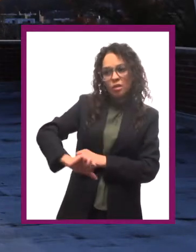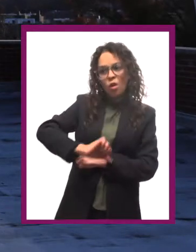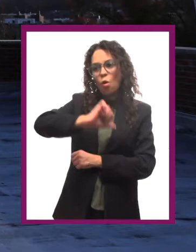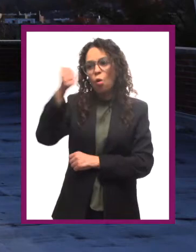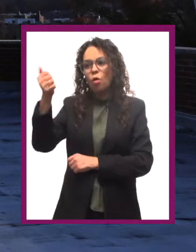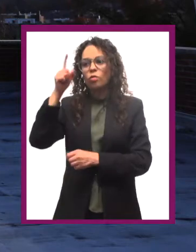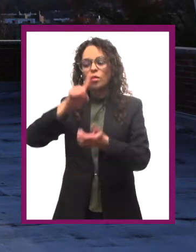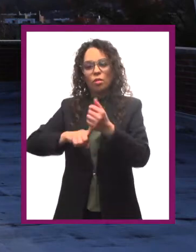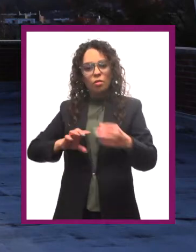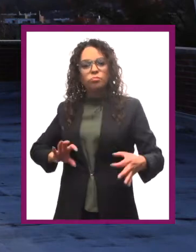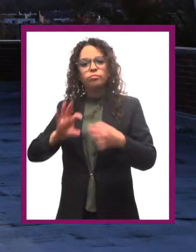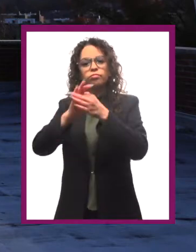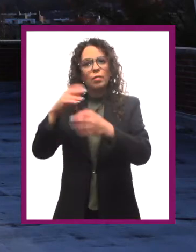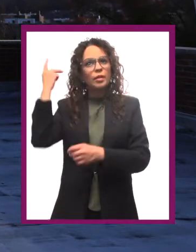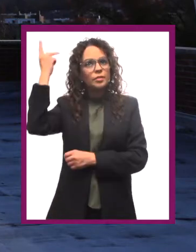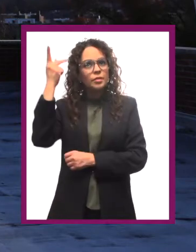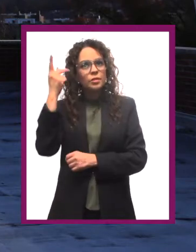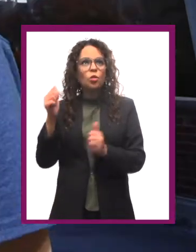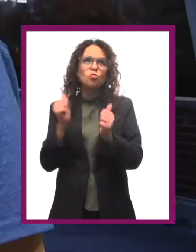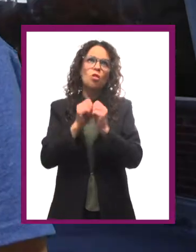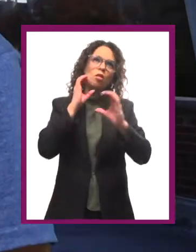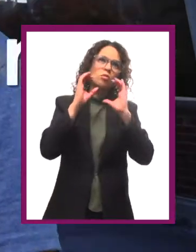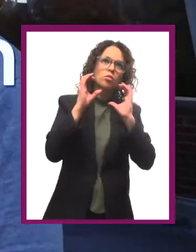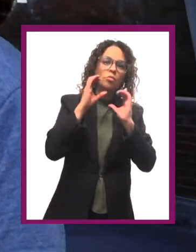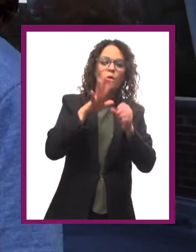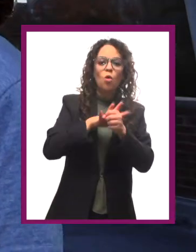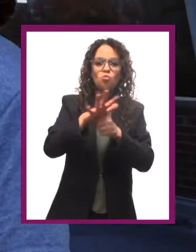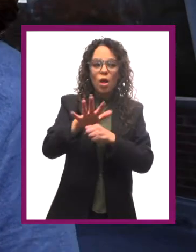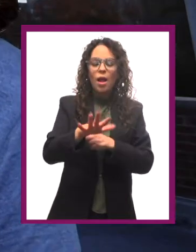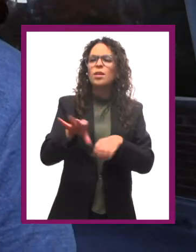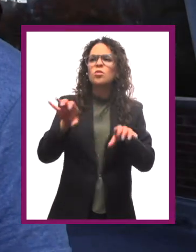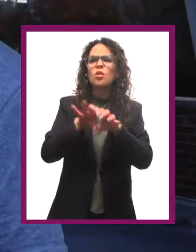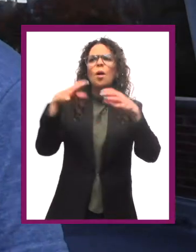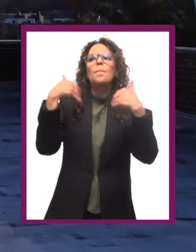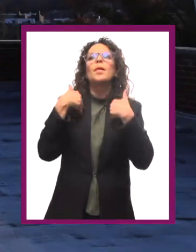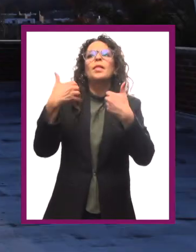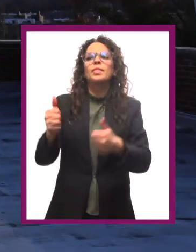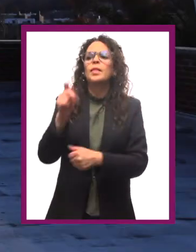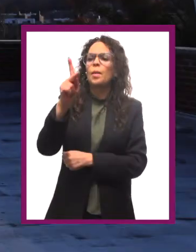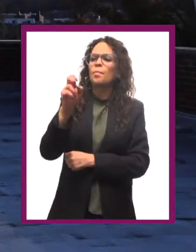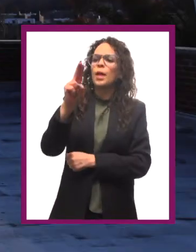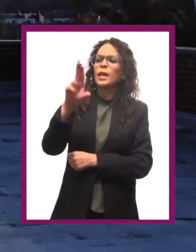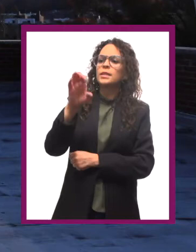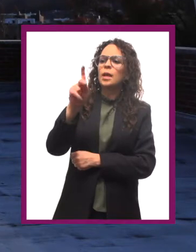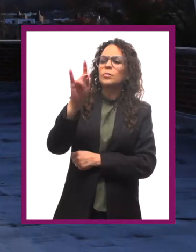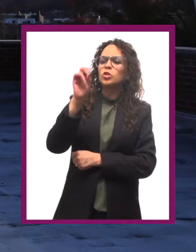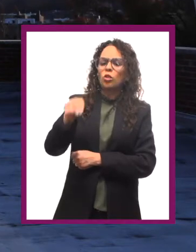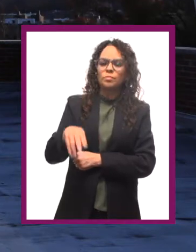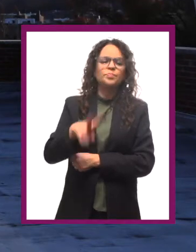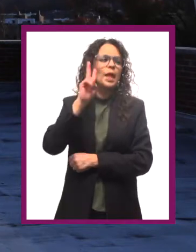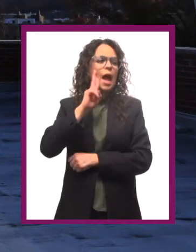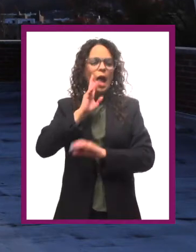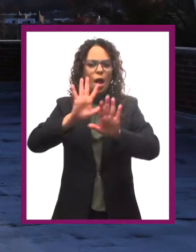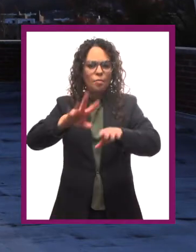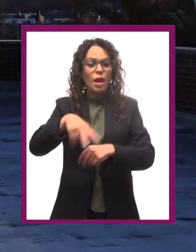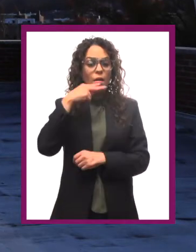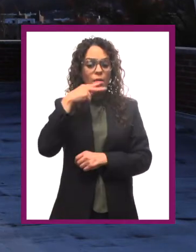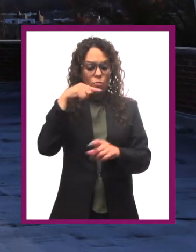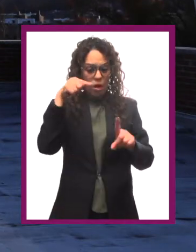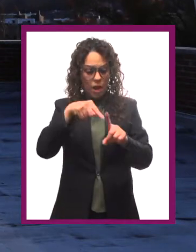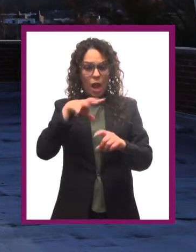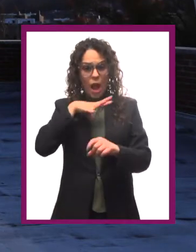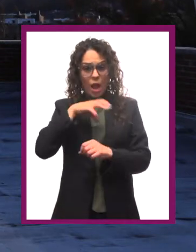enfoque psicológico de la comunicación que es el de la percepción. A ver, según tú, ¿este aguacate tiene semilla o no?